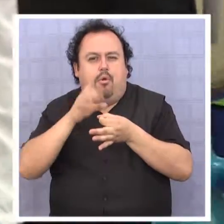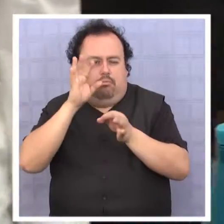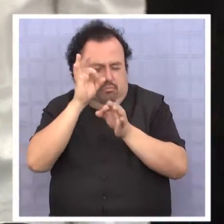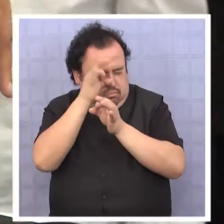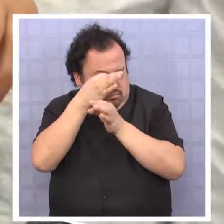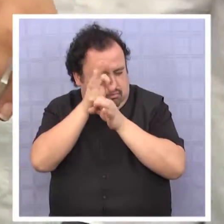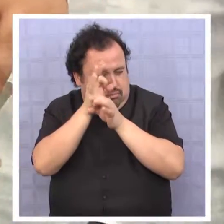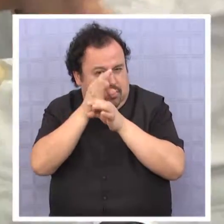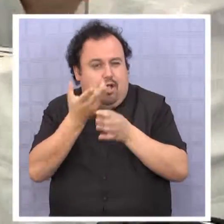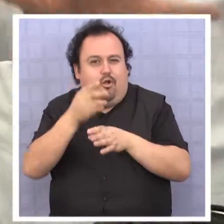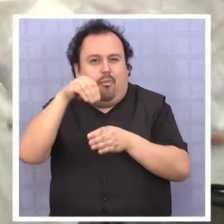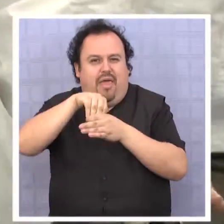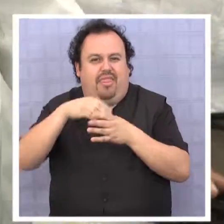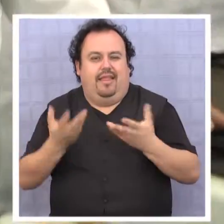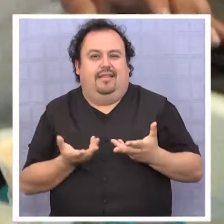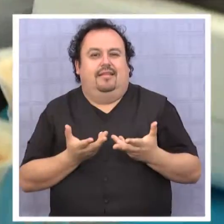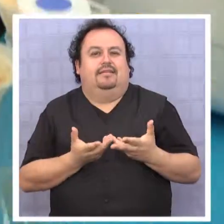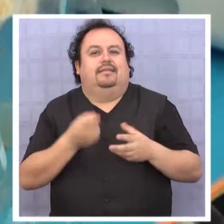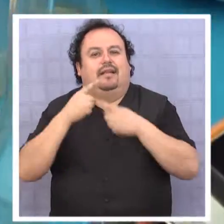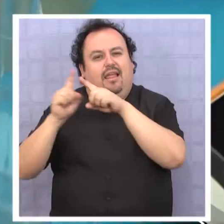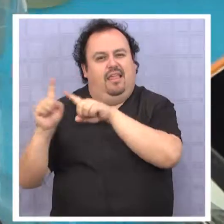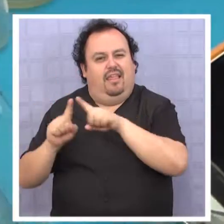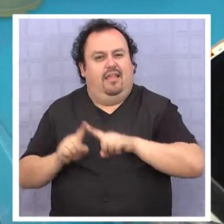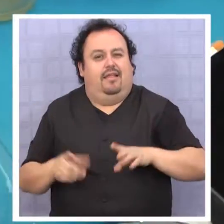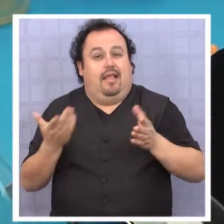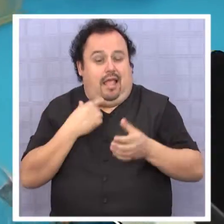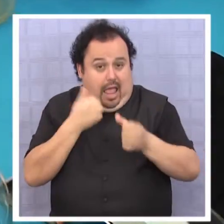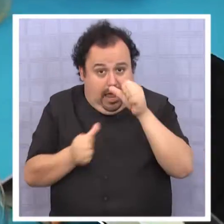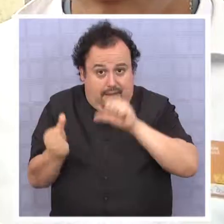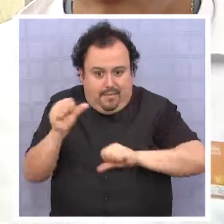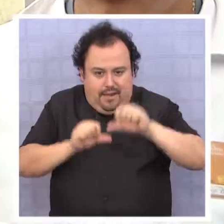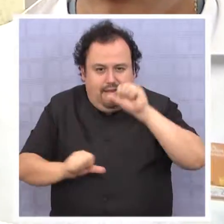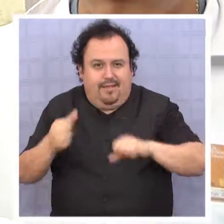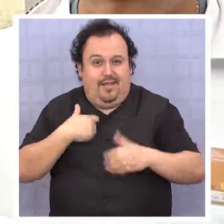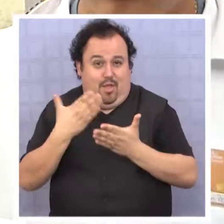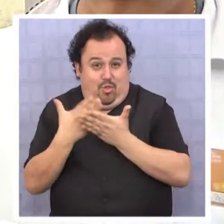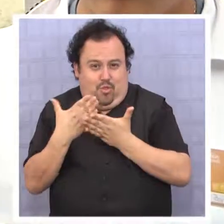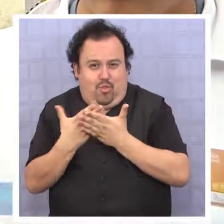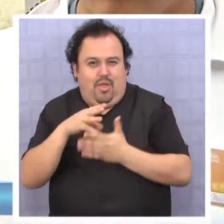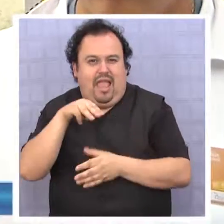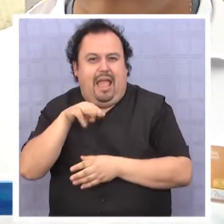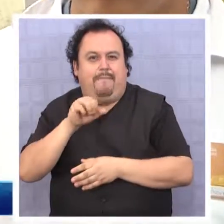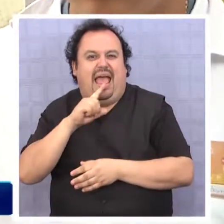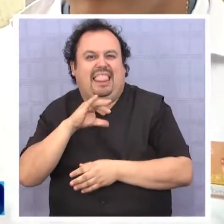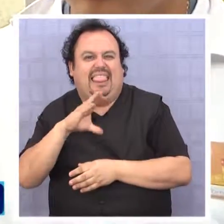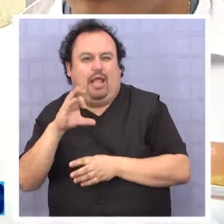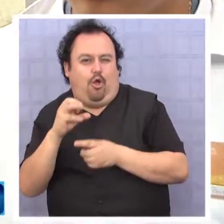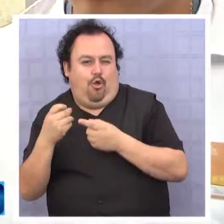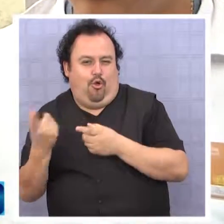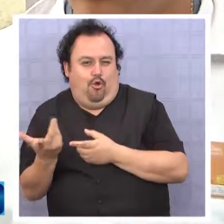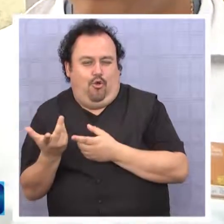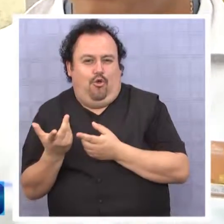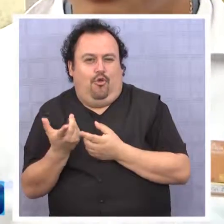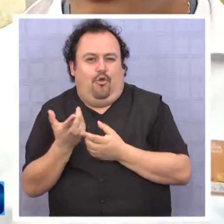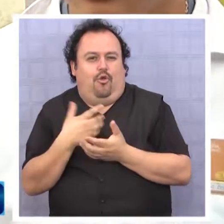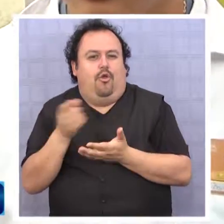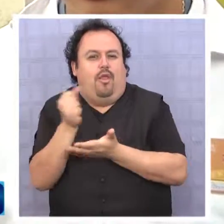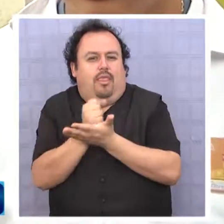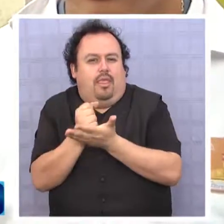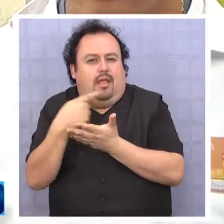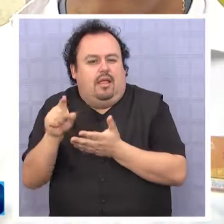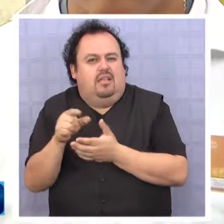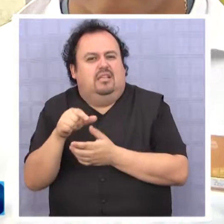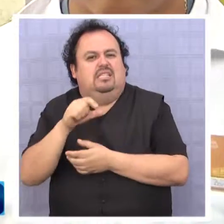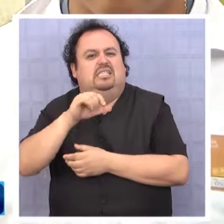Efectivamente tienen, aunque lo tienen en distintas medidas, en nuestro experimento, en el que estudiamos matico, yareta y cistacoma, resultó de que la